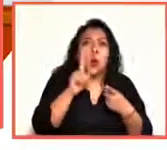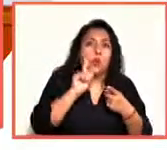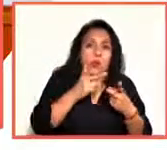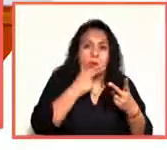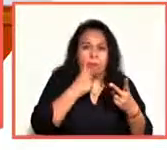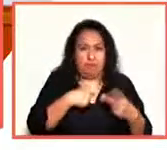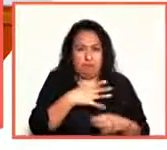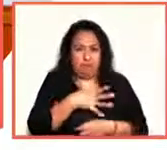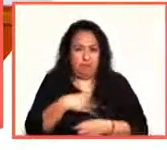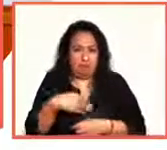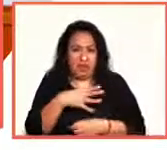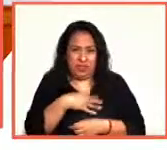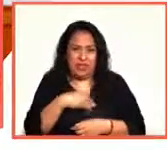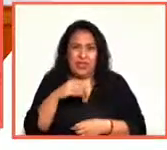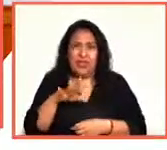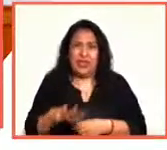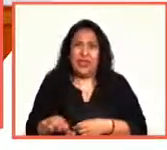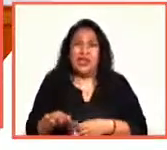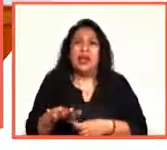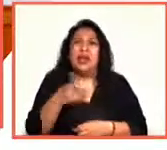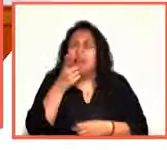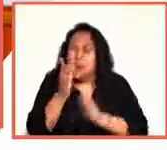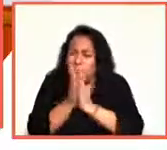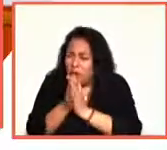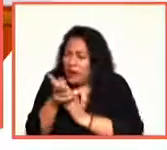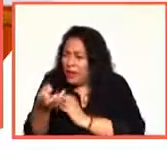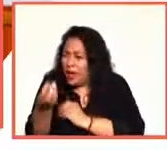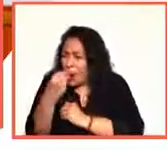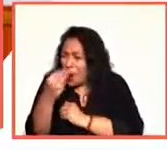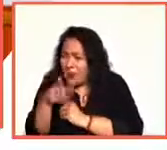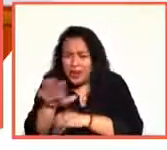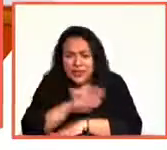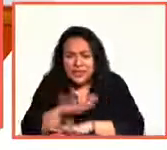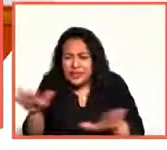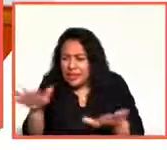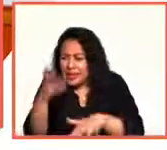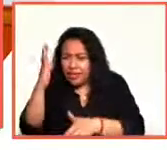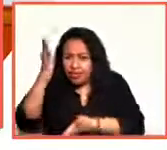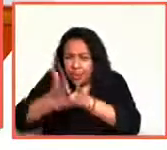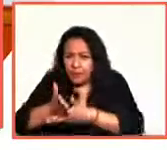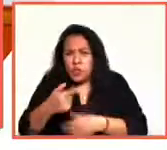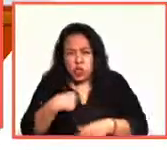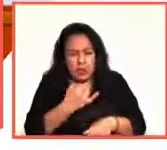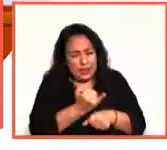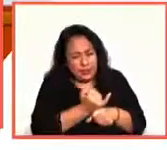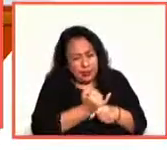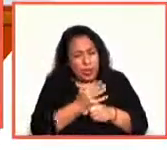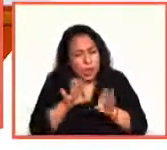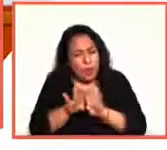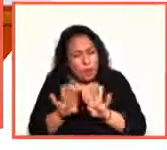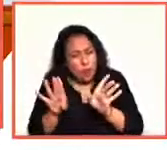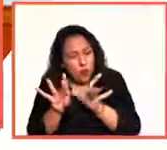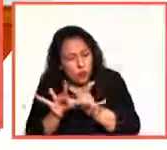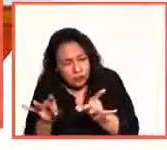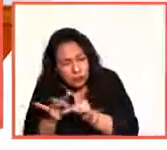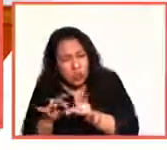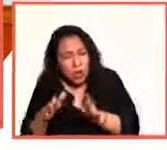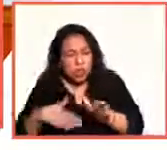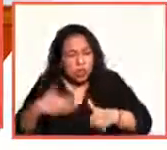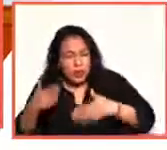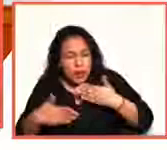por ejemplo, le decía, déjala chaparra, por amor de Dios, déjala comer esas frituras, ¿no? Y me puse a investigar y dije, ¿cómo te lo digo? De una manera divertida.